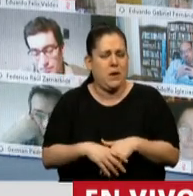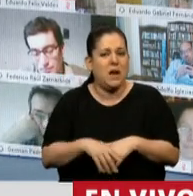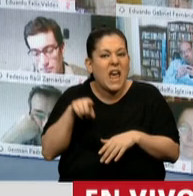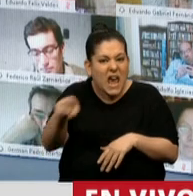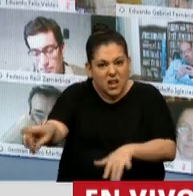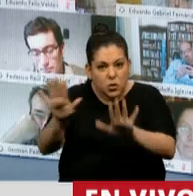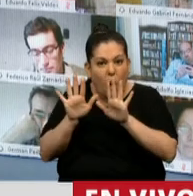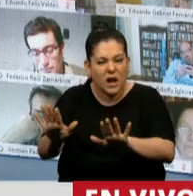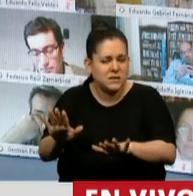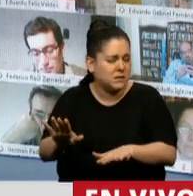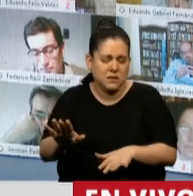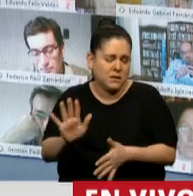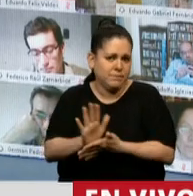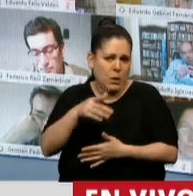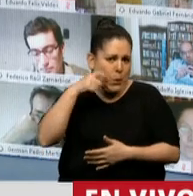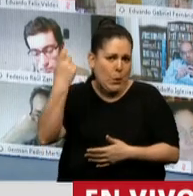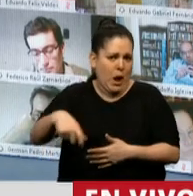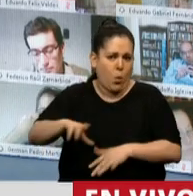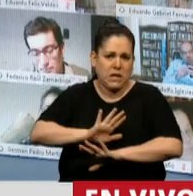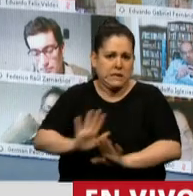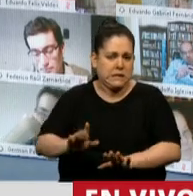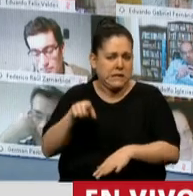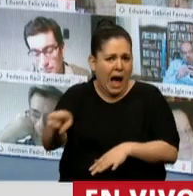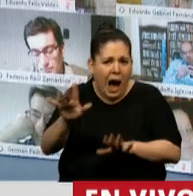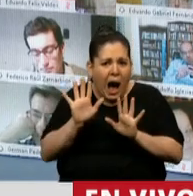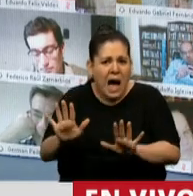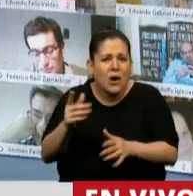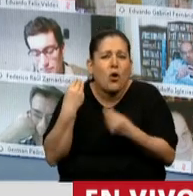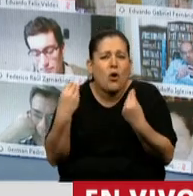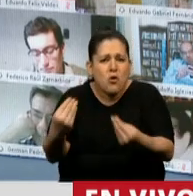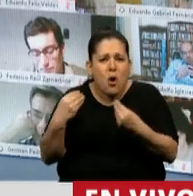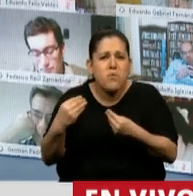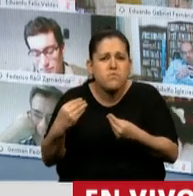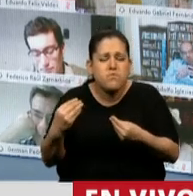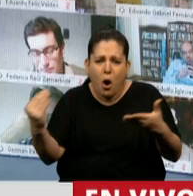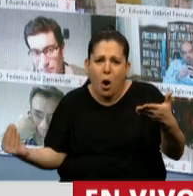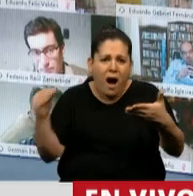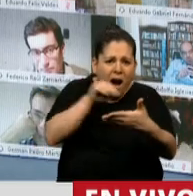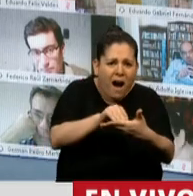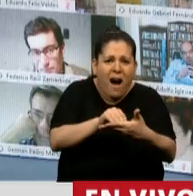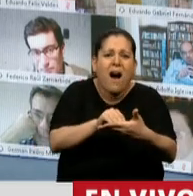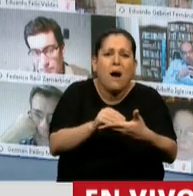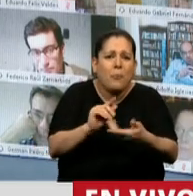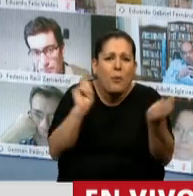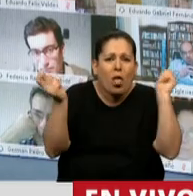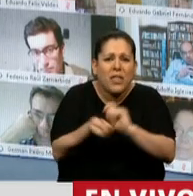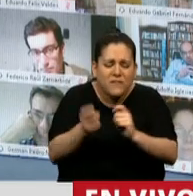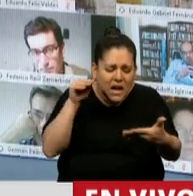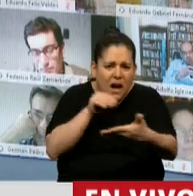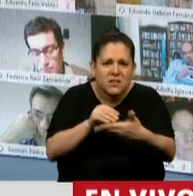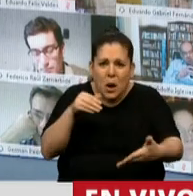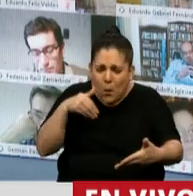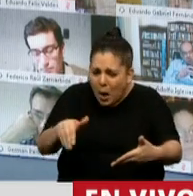hecho es un bochorno. ¿Cómo pueden incorporar una modificación de esta manera sobre el final